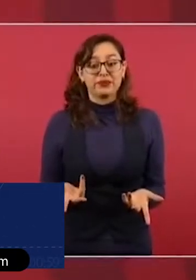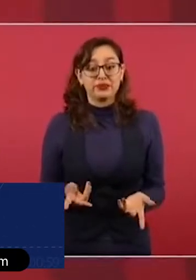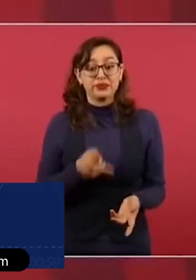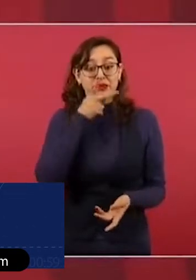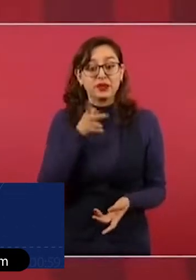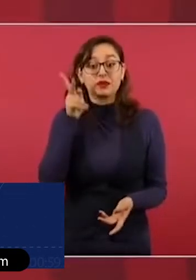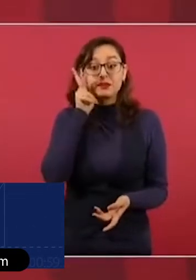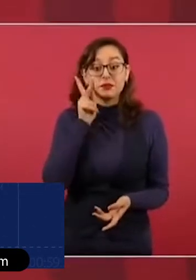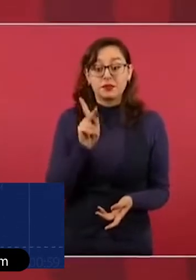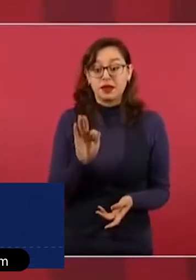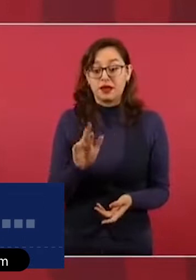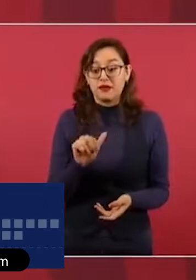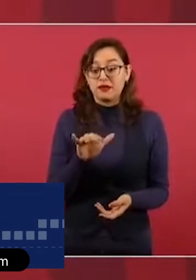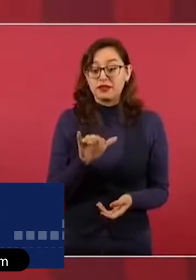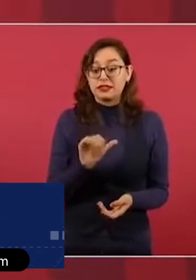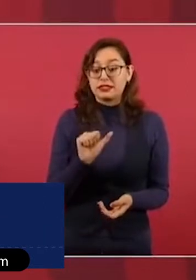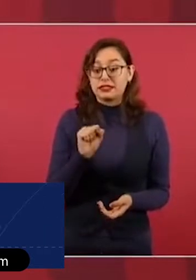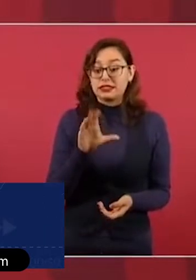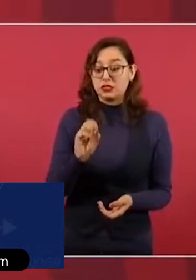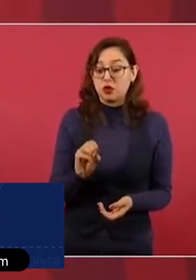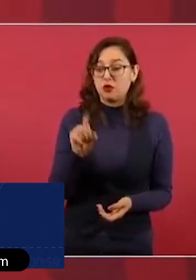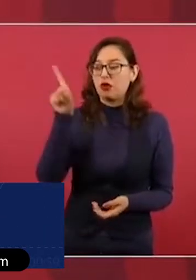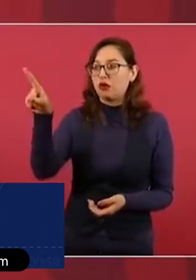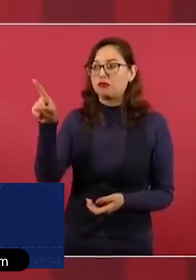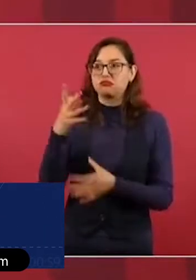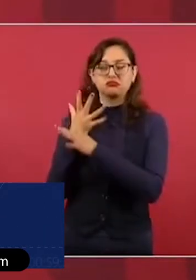muy delicada,